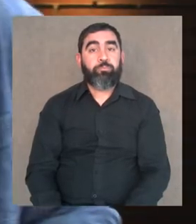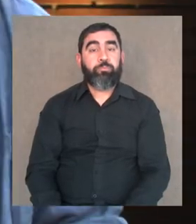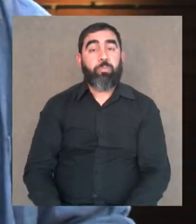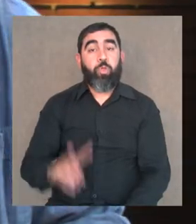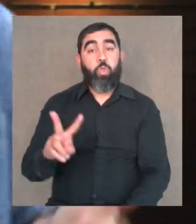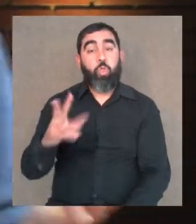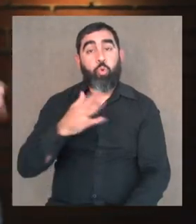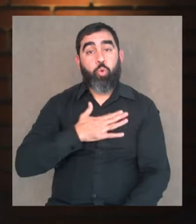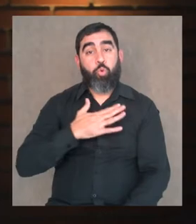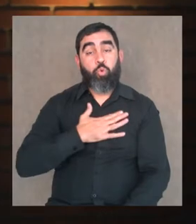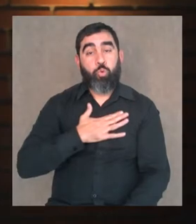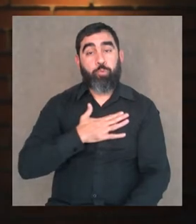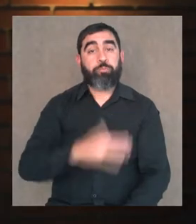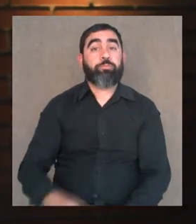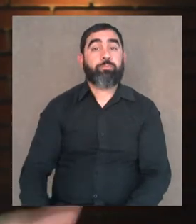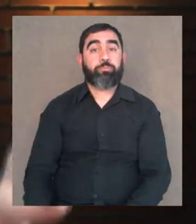Dos golpes en el pecho.